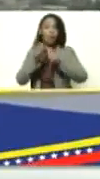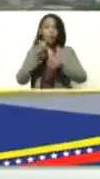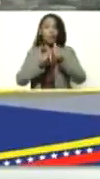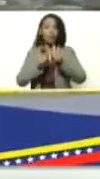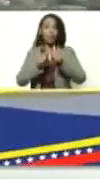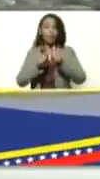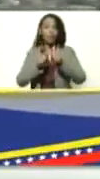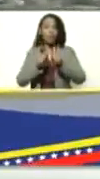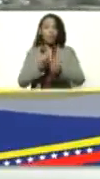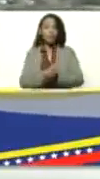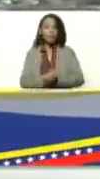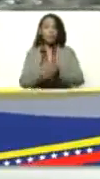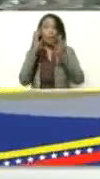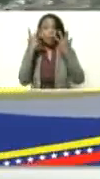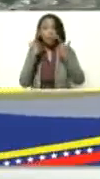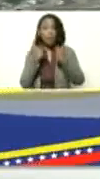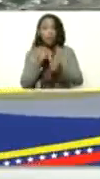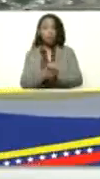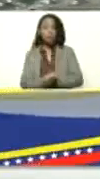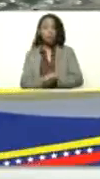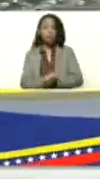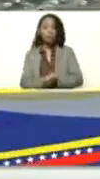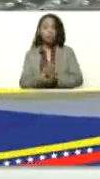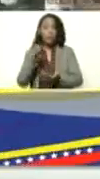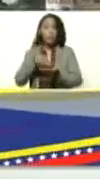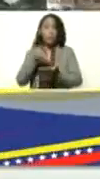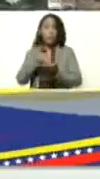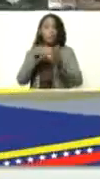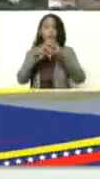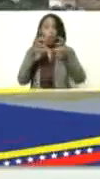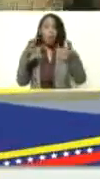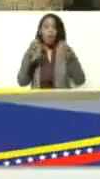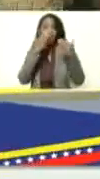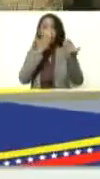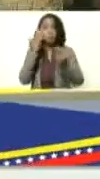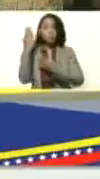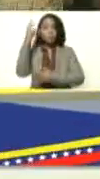caprina y ovina. Adelante, Petare.